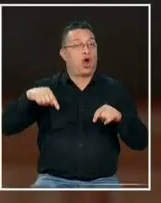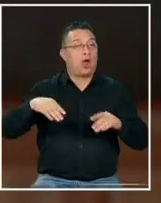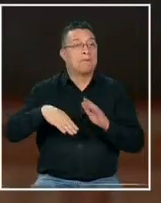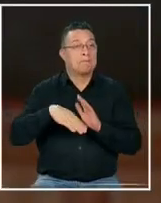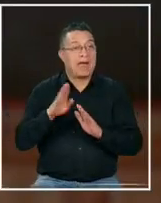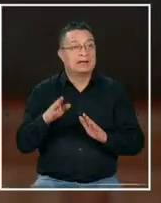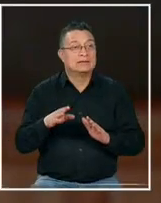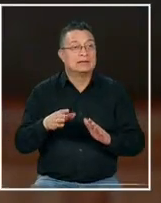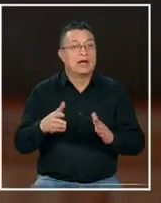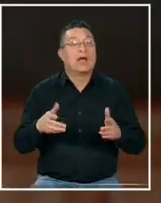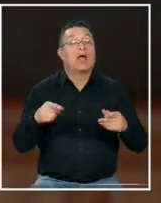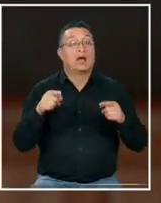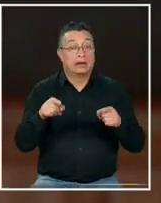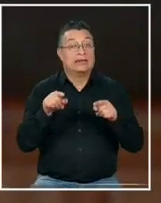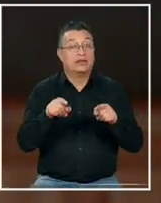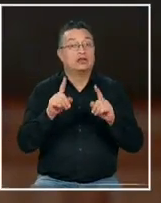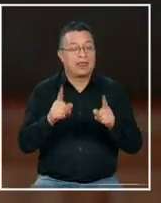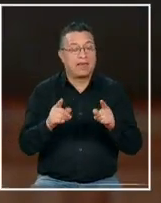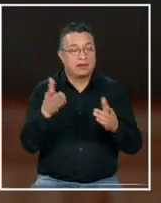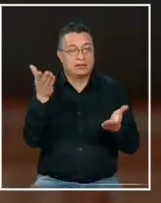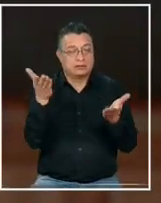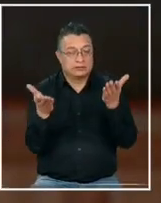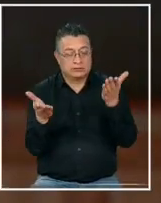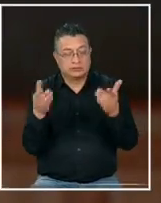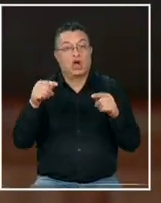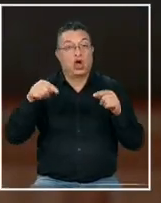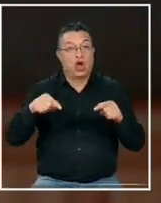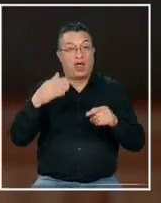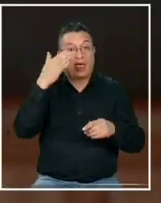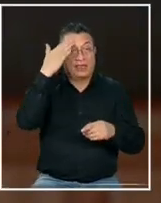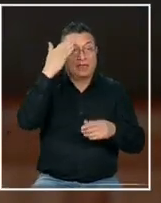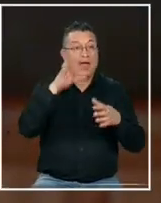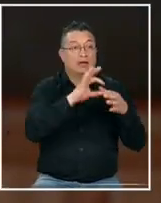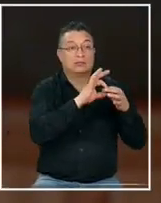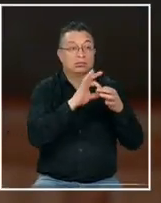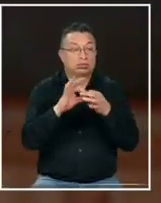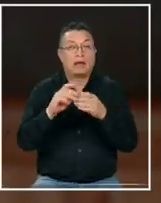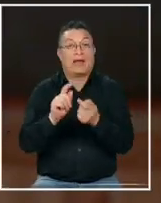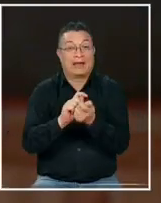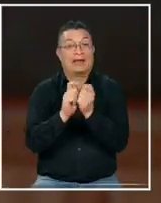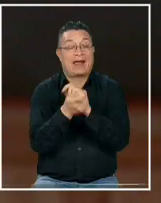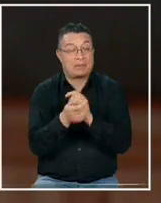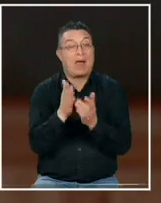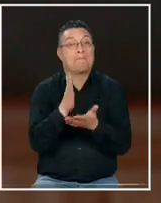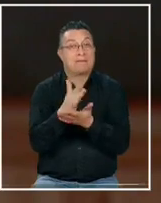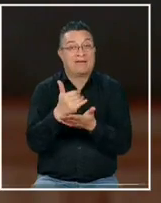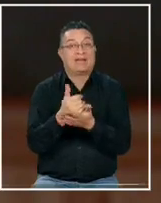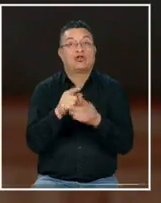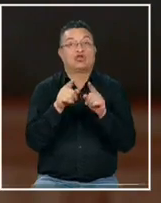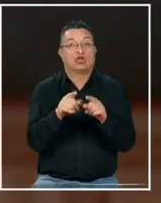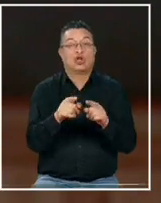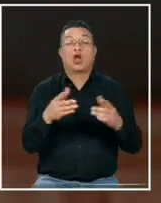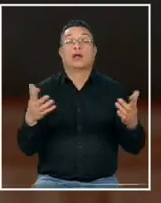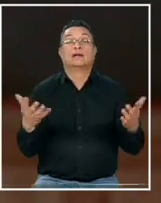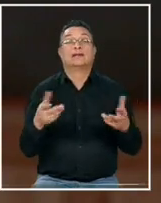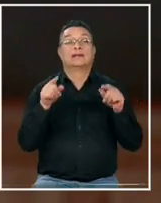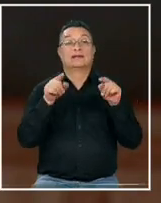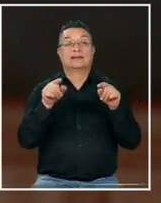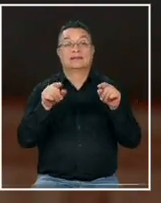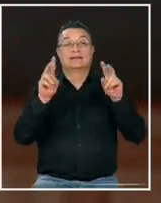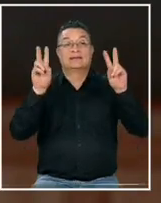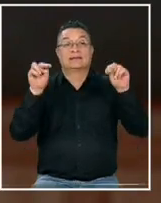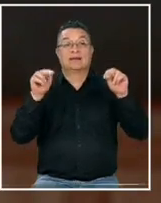Eso es lo que tenemos que ponderar y monitorear el día de hoy a propósito de lo que ocurrió por eso es que cambia la planificación en particular respecto a este